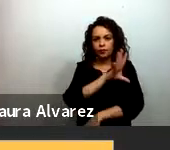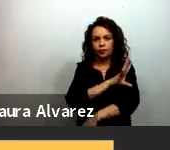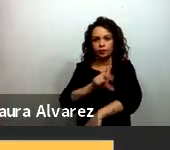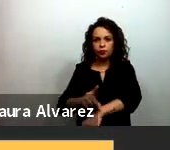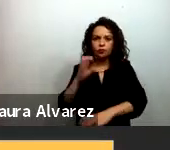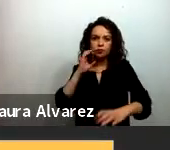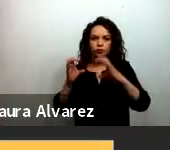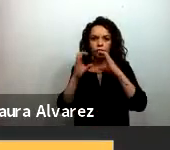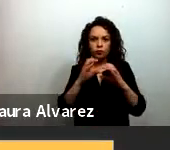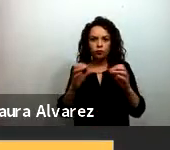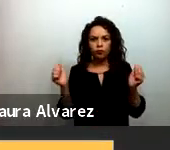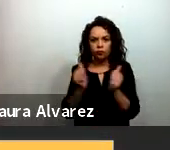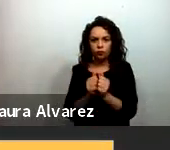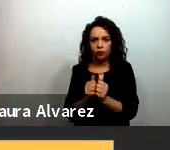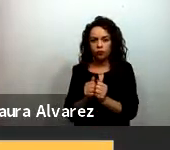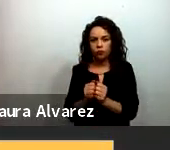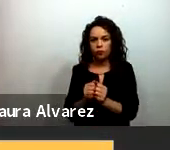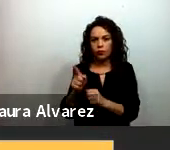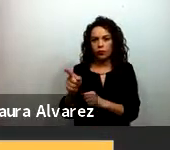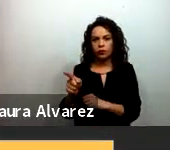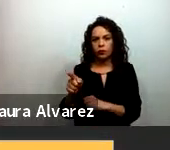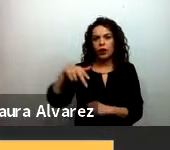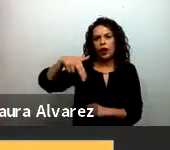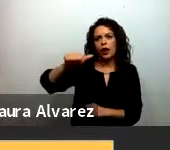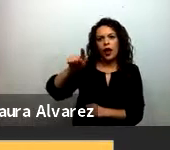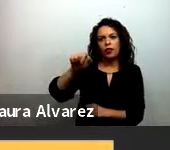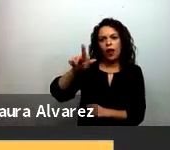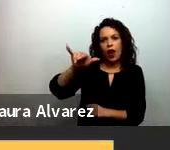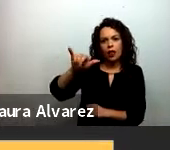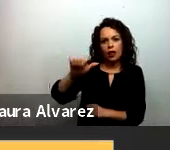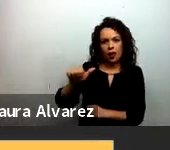coordinación general del pacto que está a cargo de Natalia Bojorque